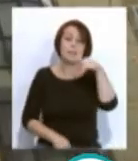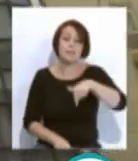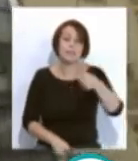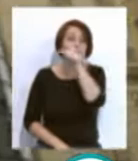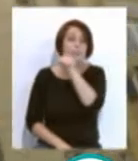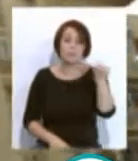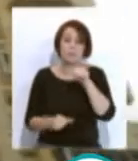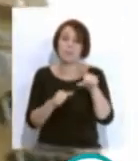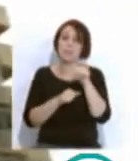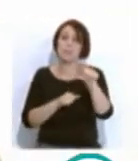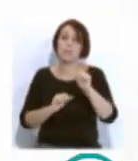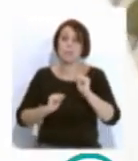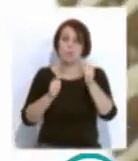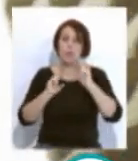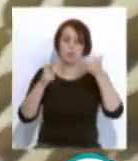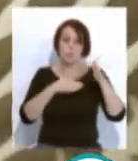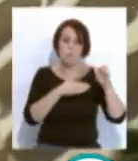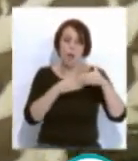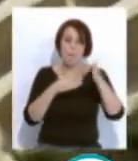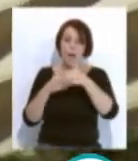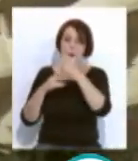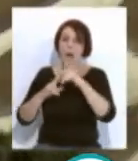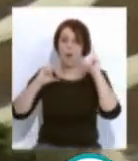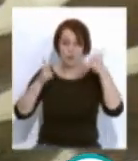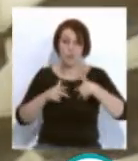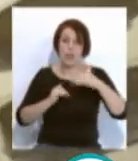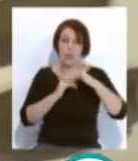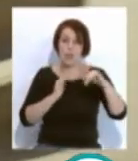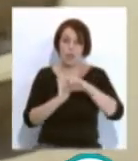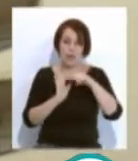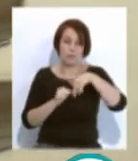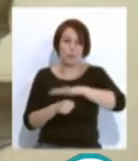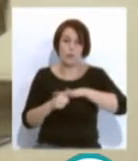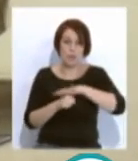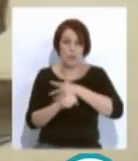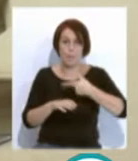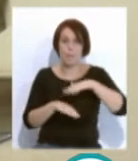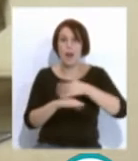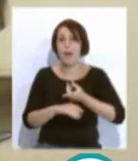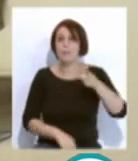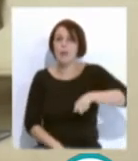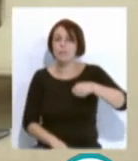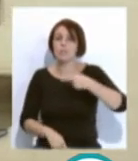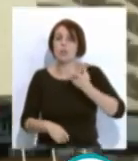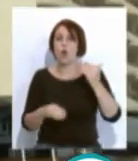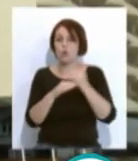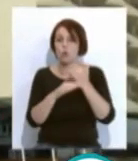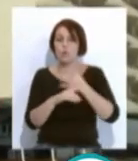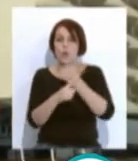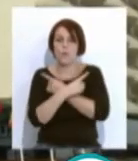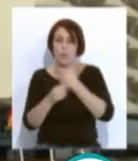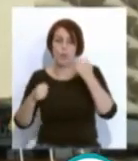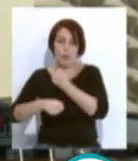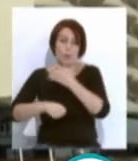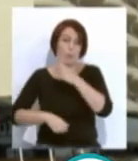misma semana comenzarán a cerrar de forma masiva los hoteles de la costa de la provincia para los meses de octubre, noviembre y diciembre como